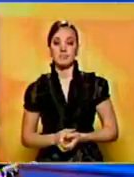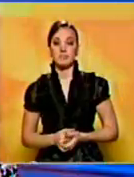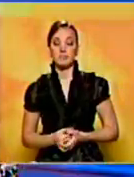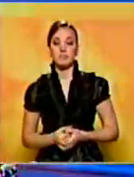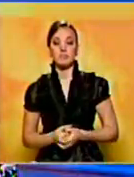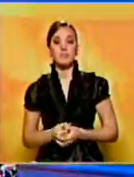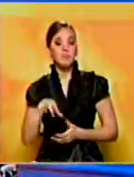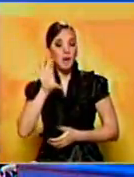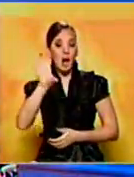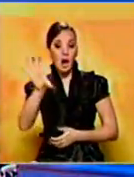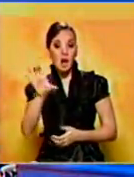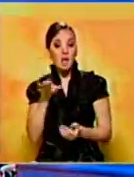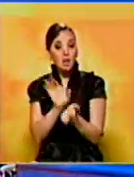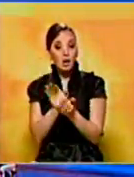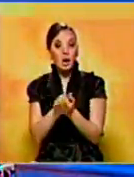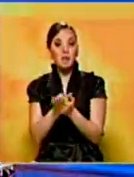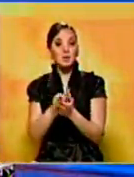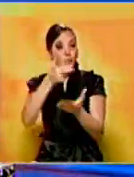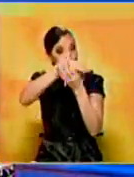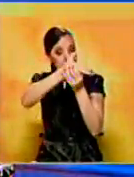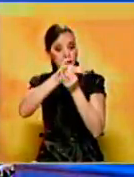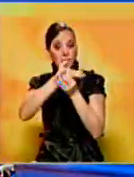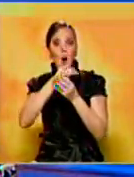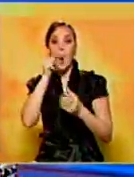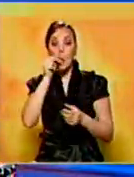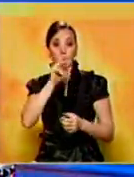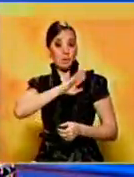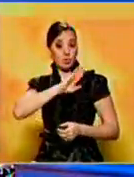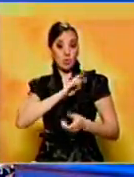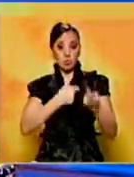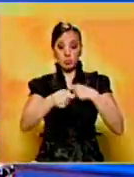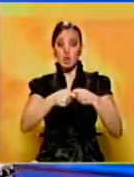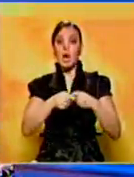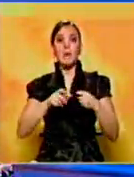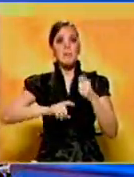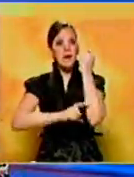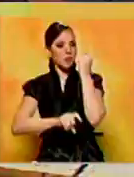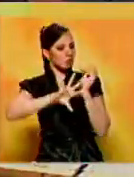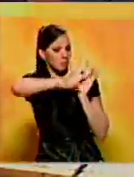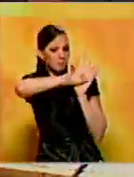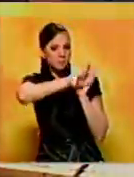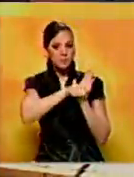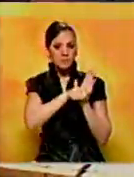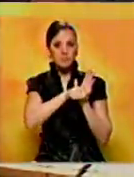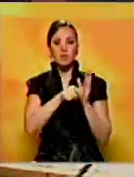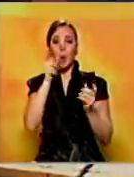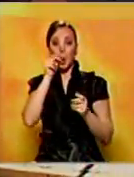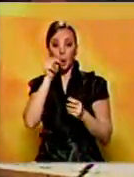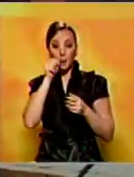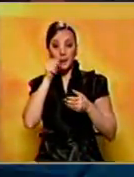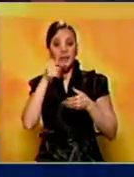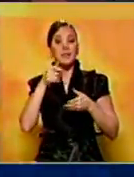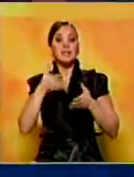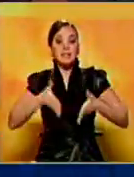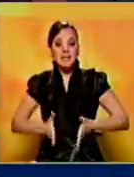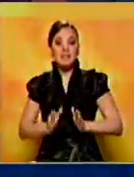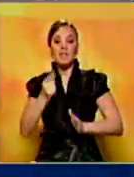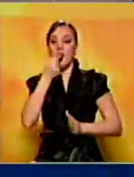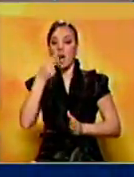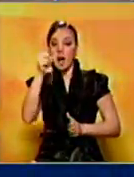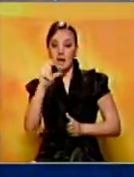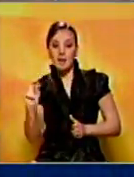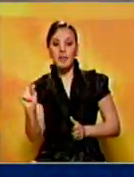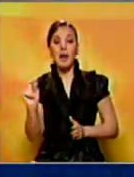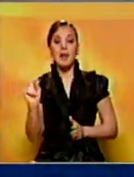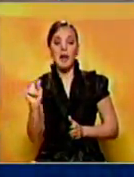Y en el estado de Nueva Esparta fue asesinado un comerciante para robarle una fuerte suma de dinero. El comerciante de origen italiano, identificado como